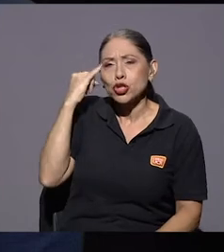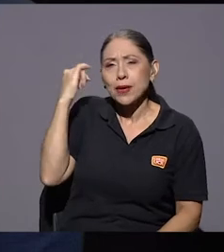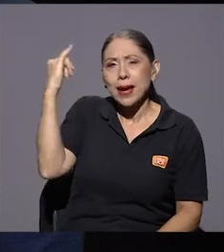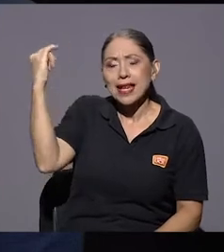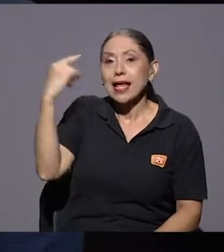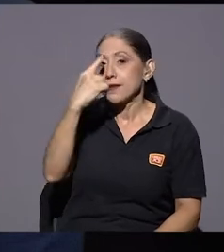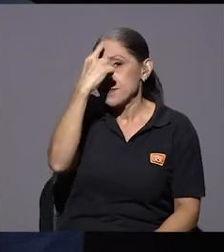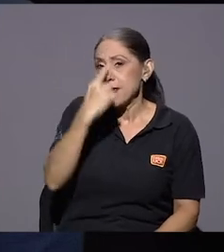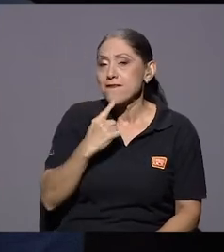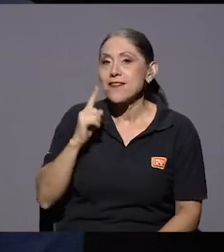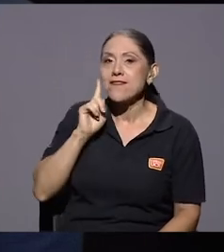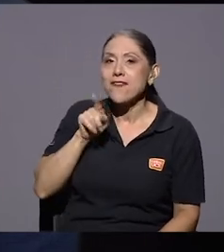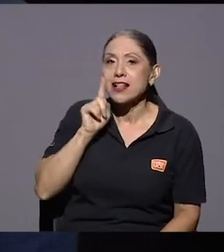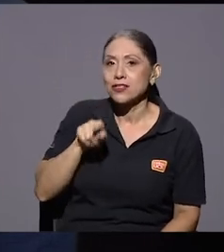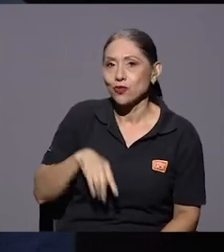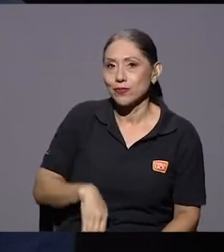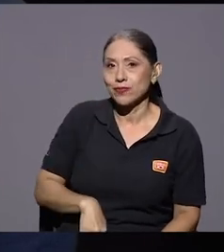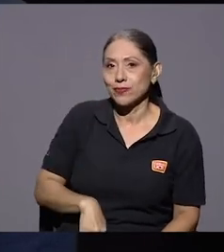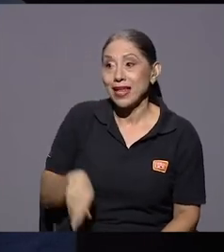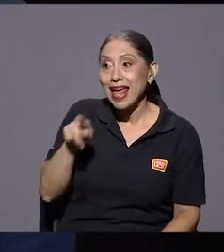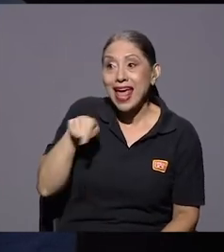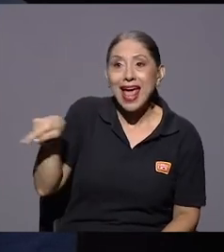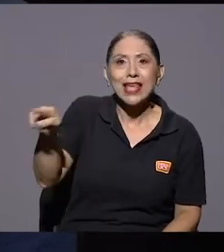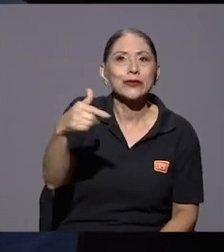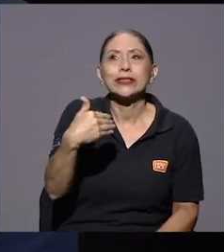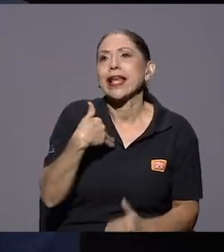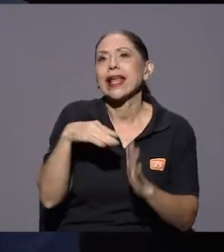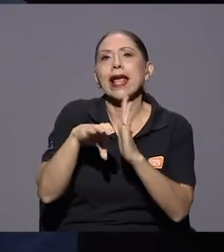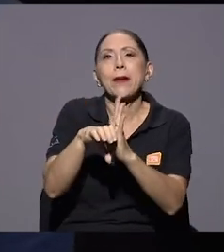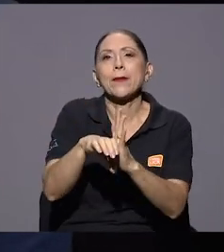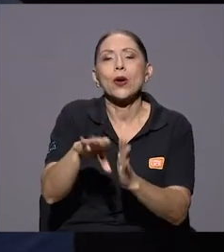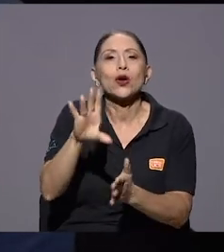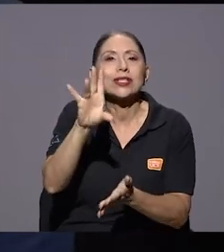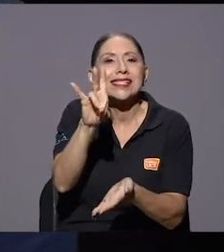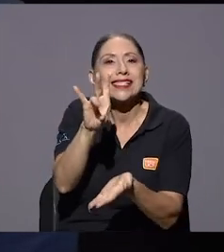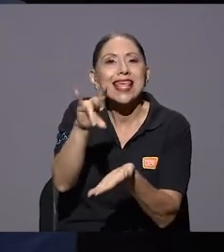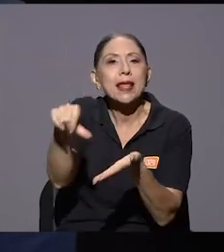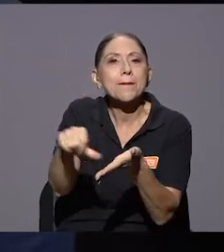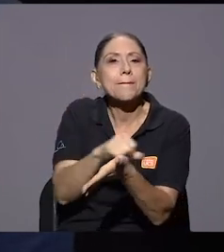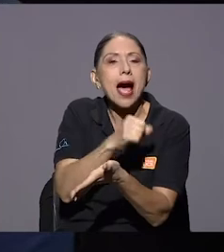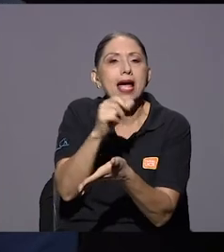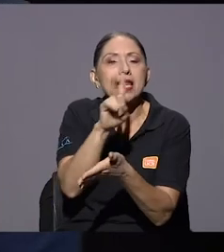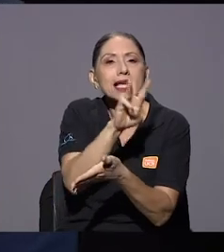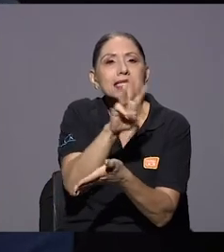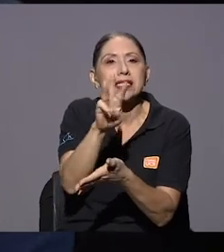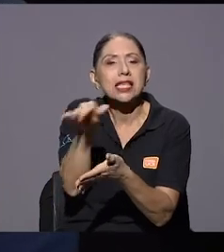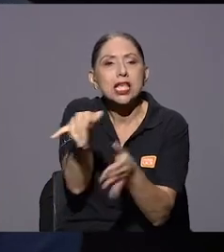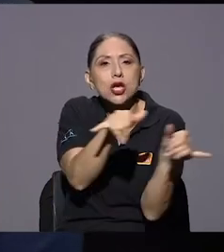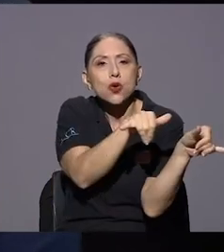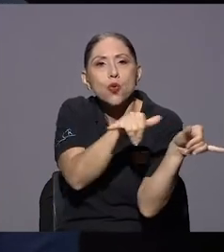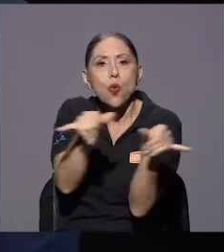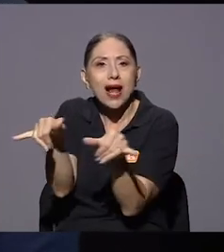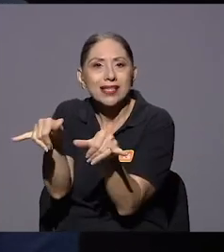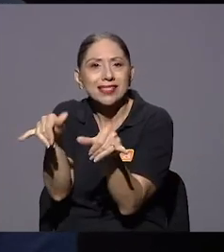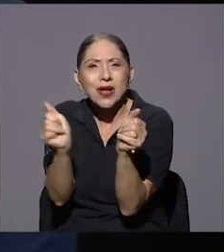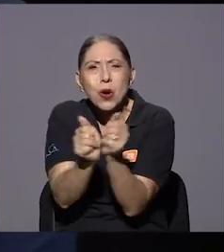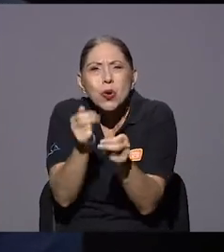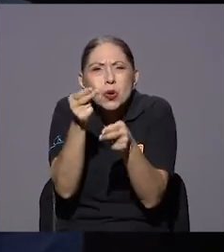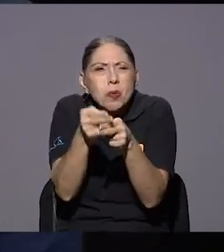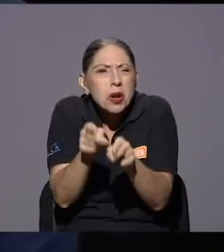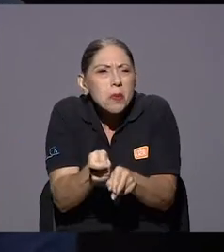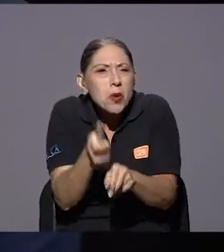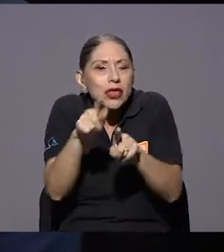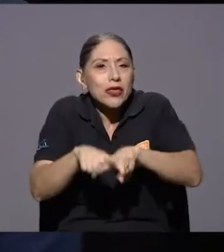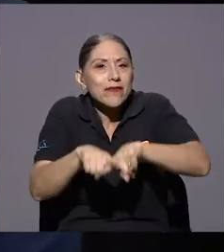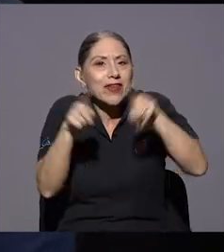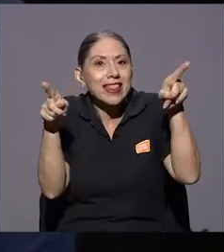un perfil falso ellos tienen siete páginas iguales por ejemplo con un nombre que cambia un punto que cambia eso en esas siete páginas ellos